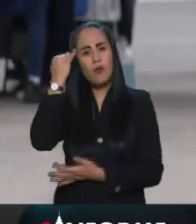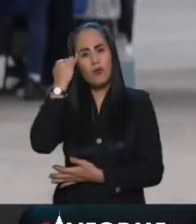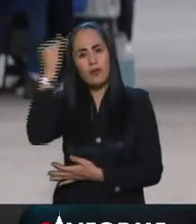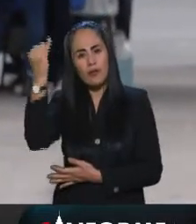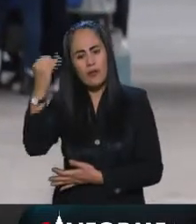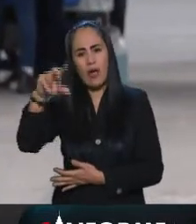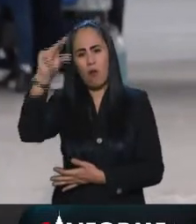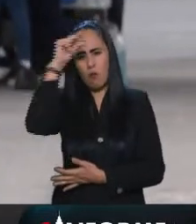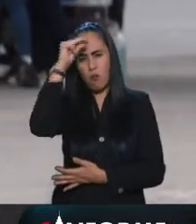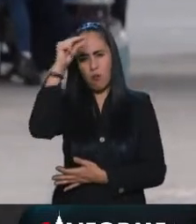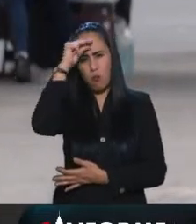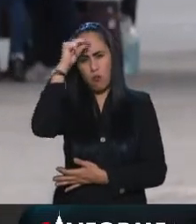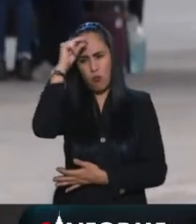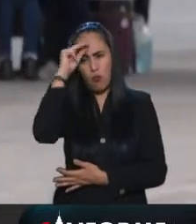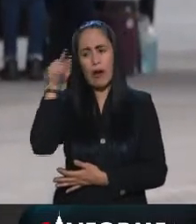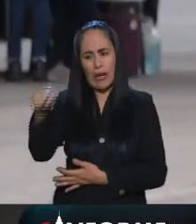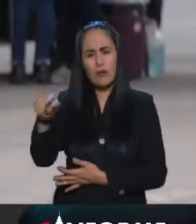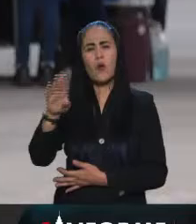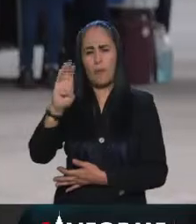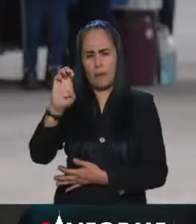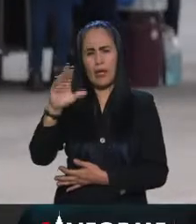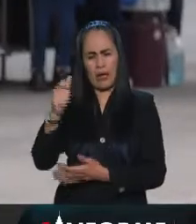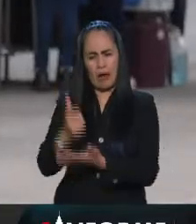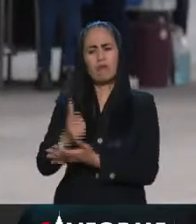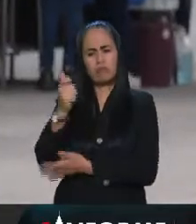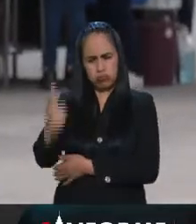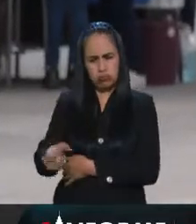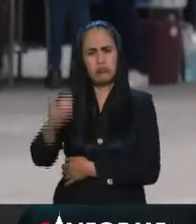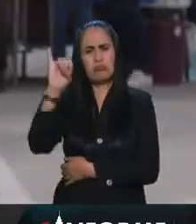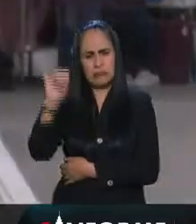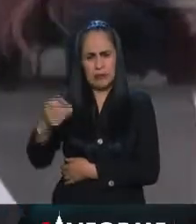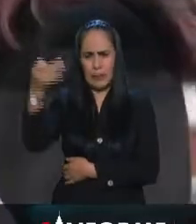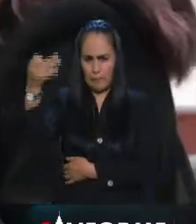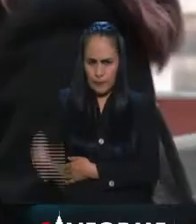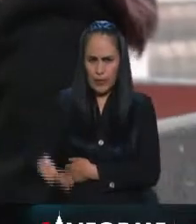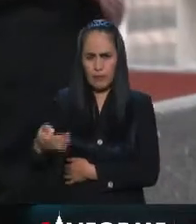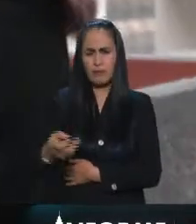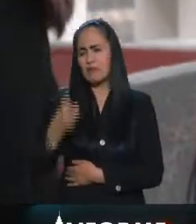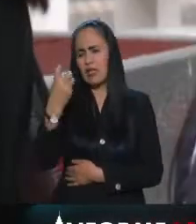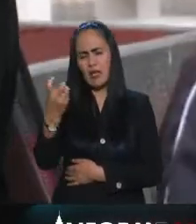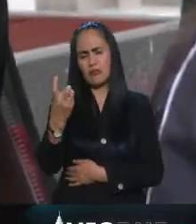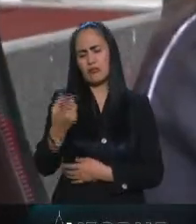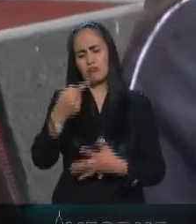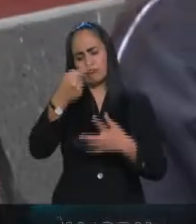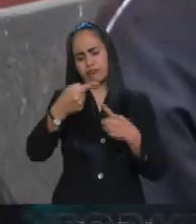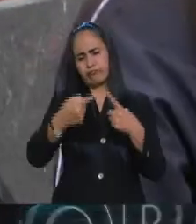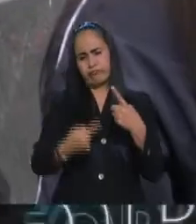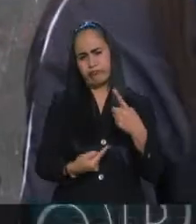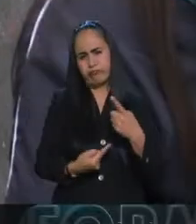dirían que seguir manteniendo la beca esa fue la tónica que encontré los que eran identificados